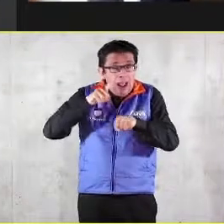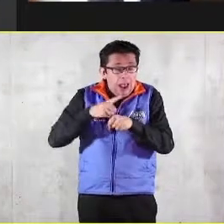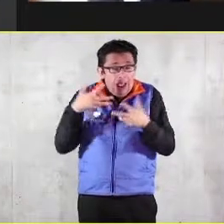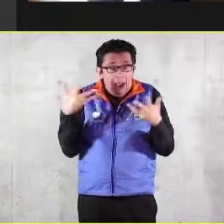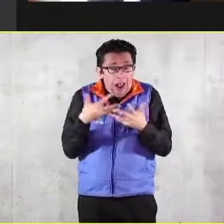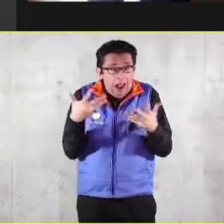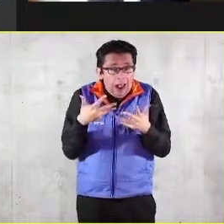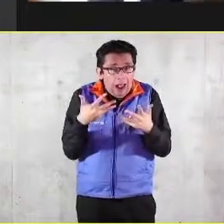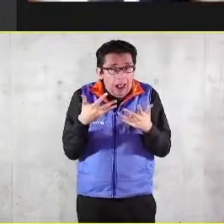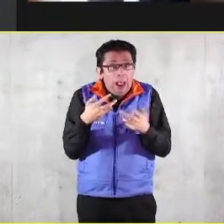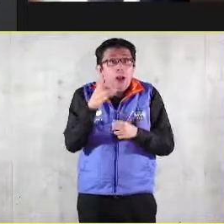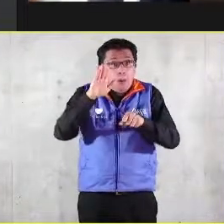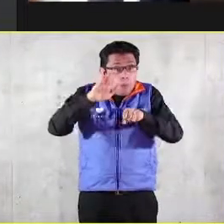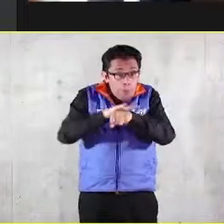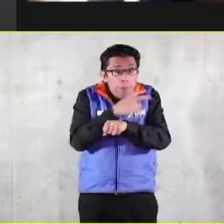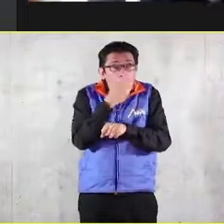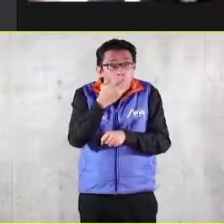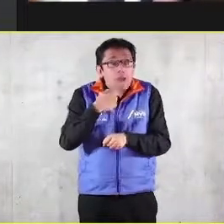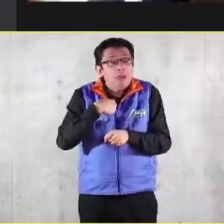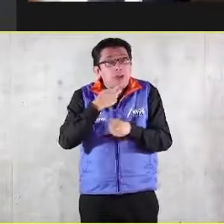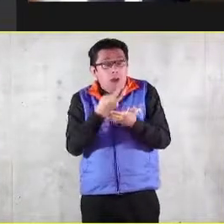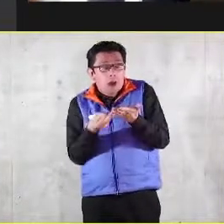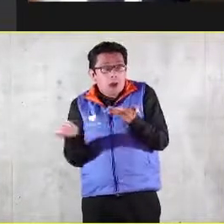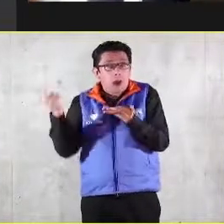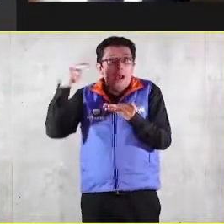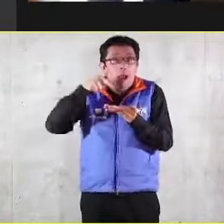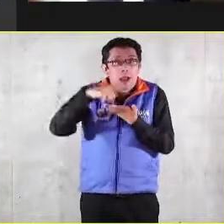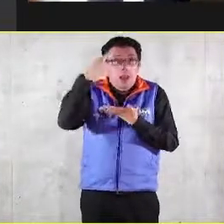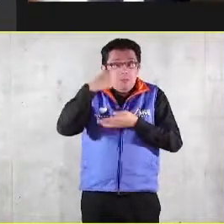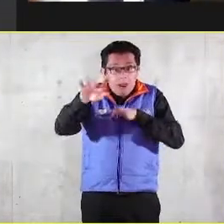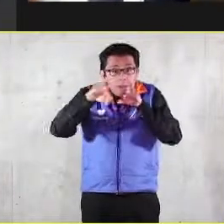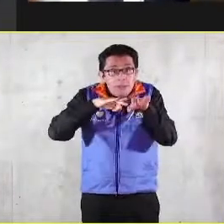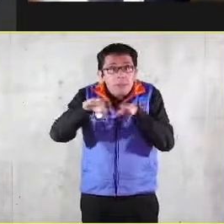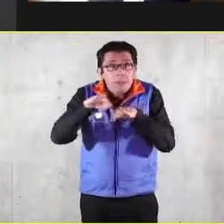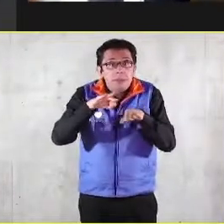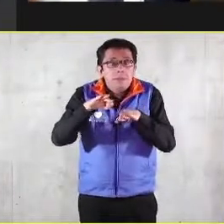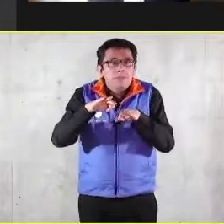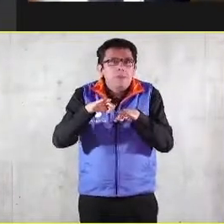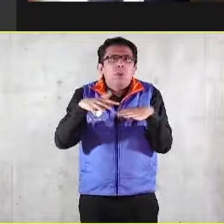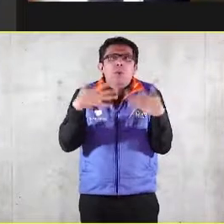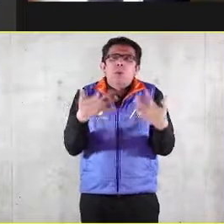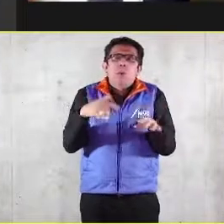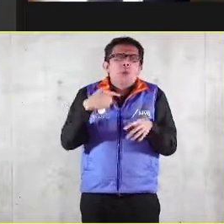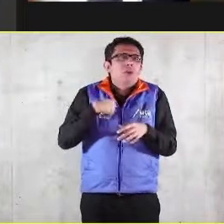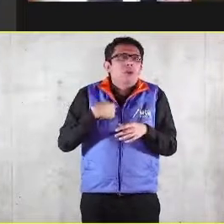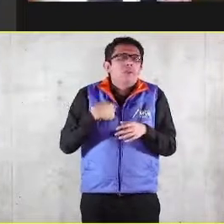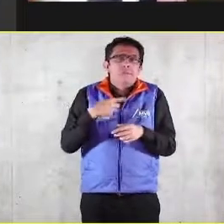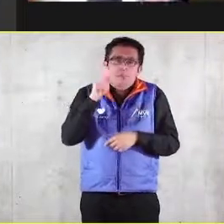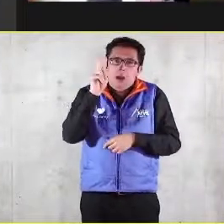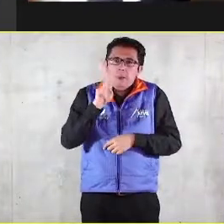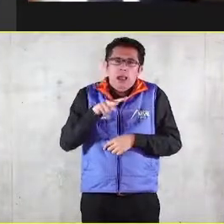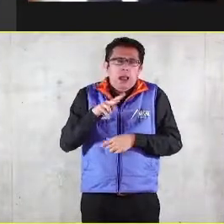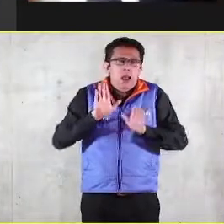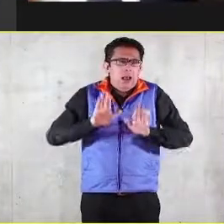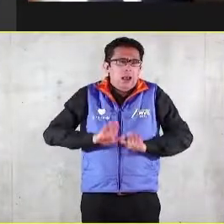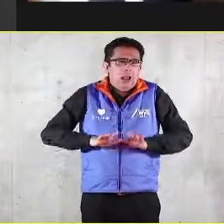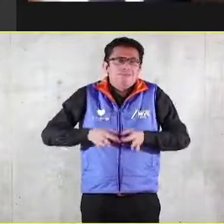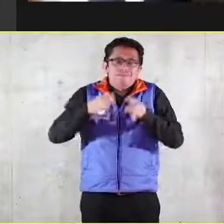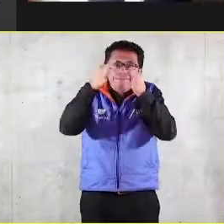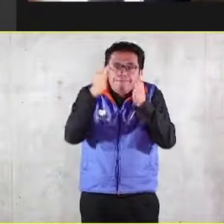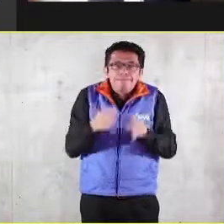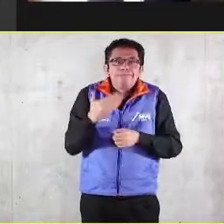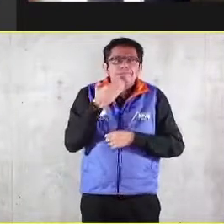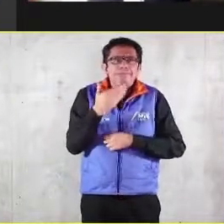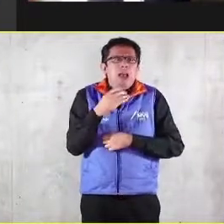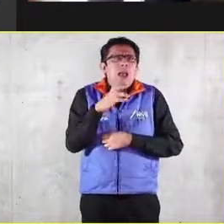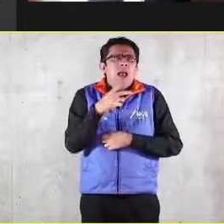razón por la cual me levanto a trabajar, entonces actualizo cada día mi dignidad, que se refleja en todas las